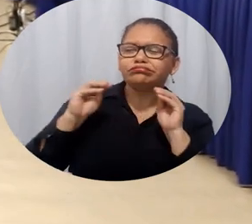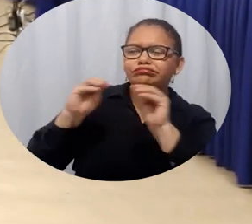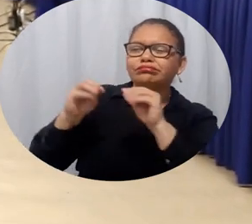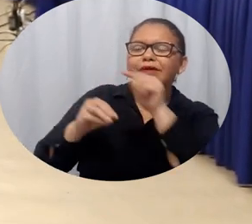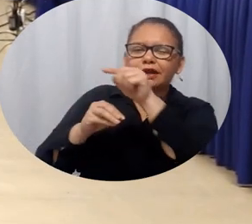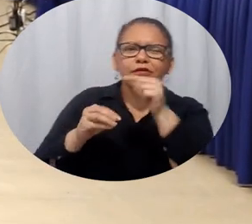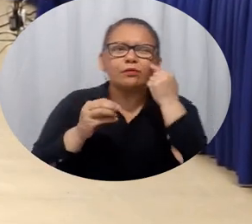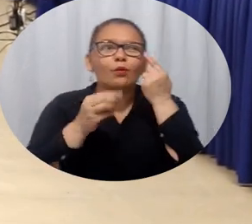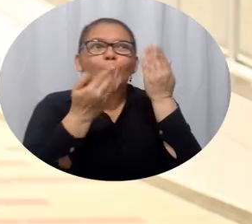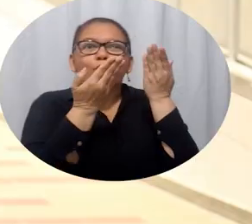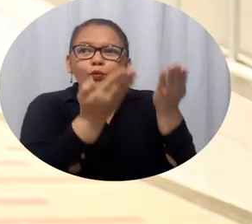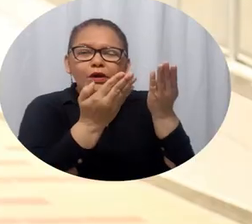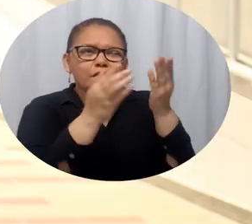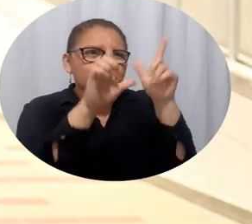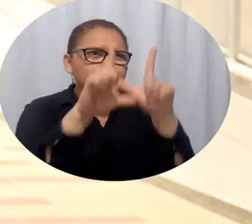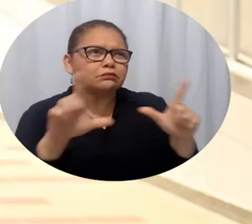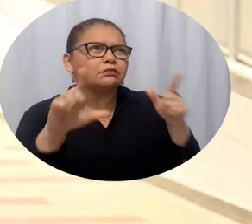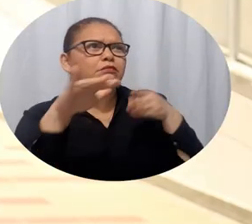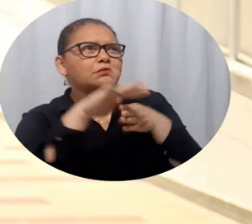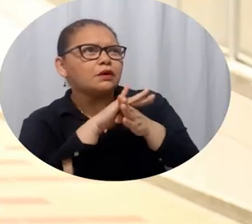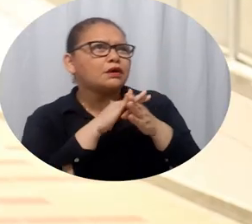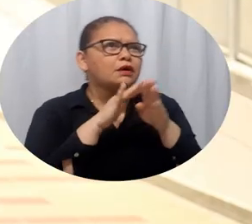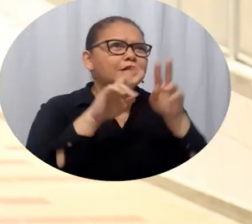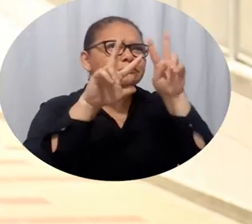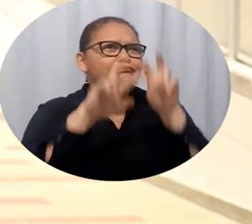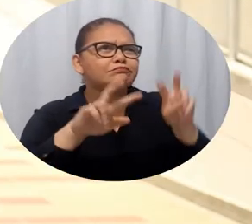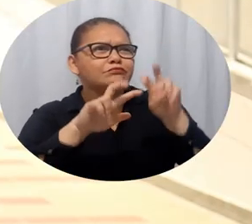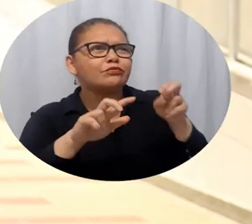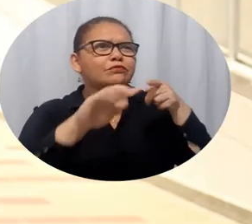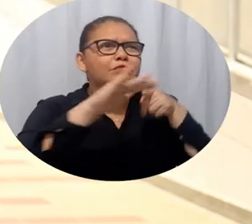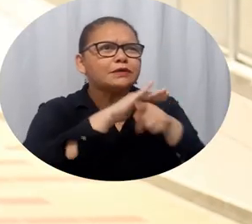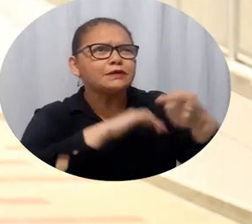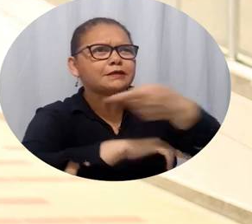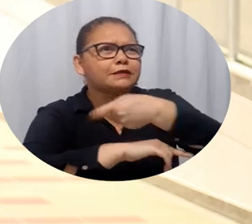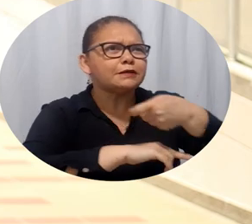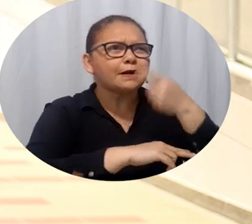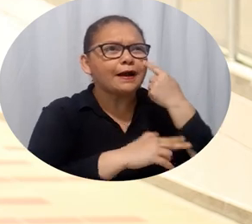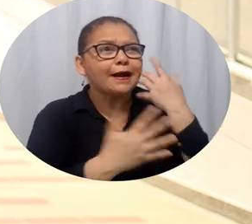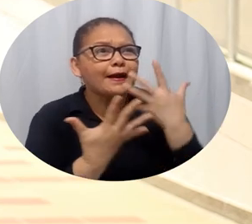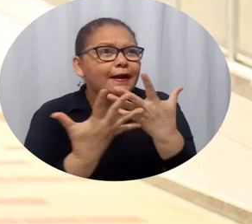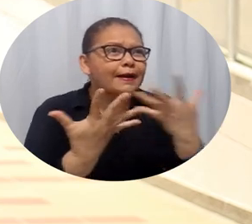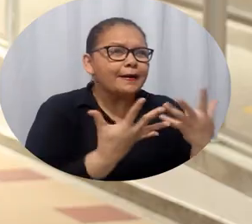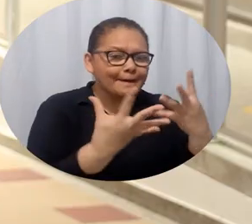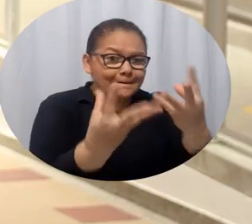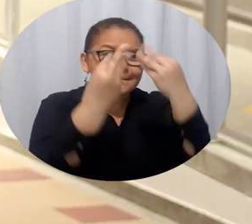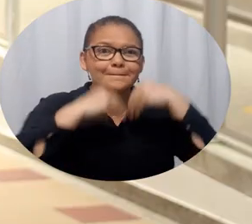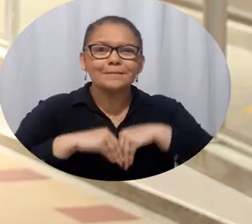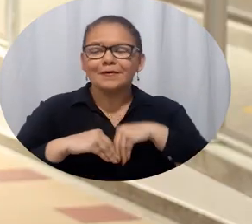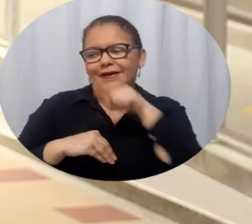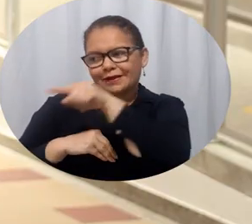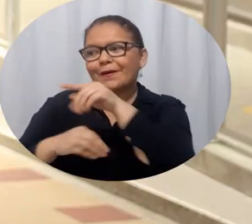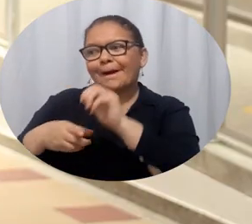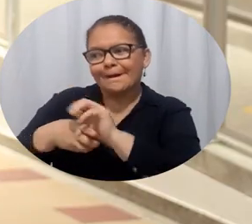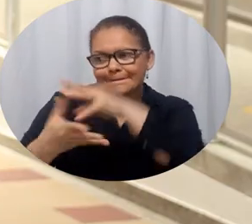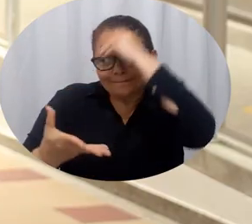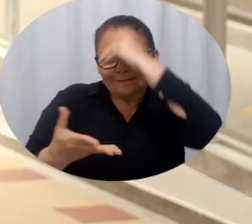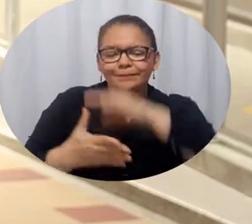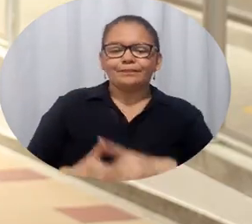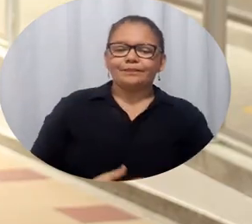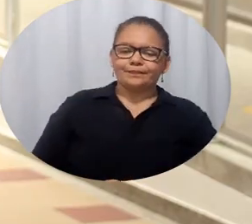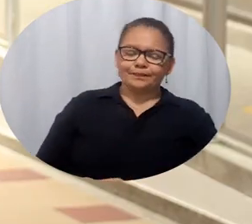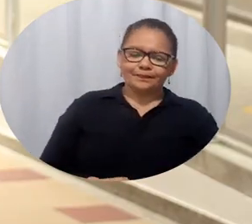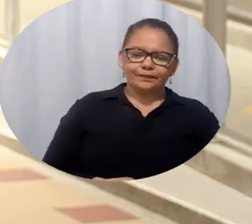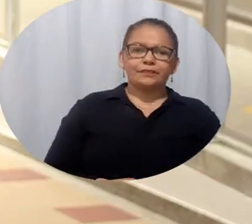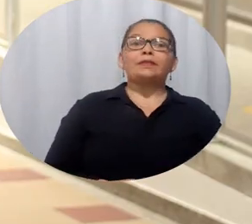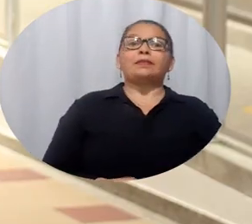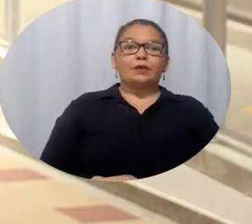que aprendan a manejar, aprendan a buscar la información que se está generando en esta plataforma del CPEC. Y hoy lo que estamos es haciendo la